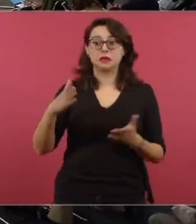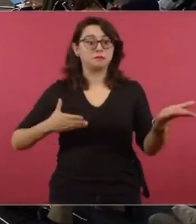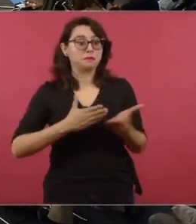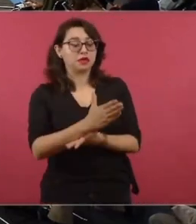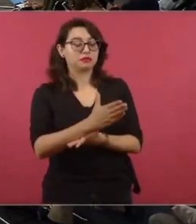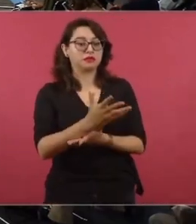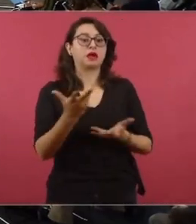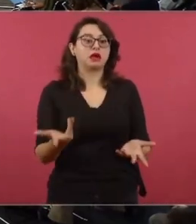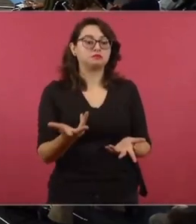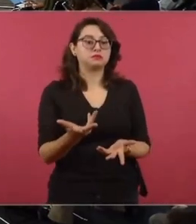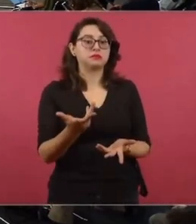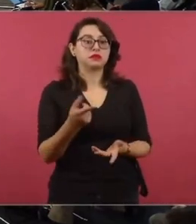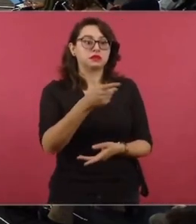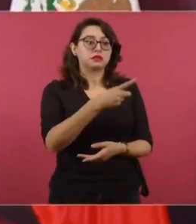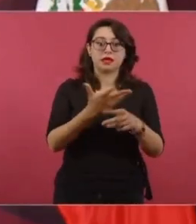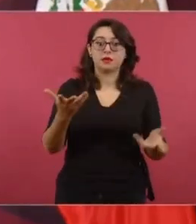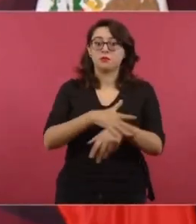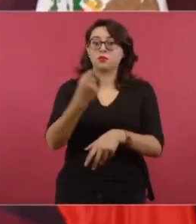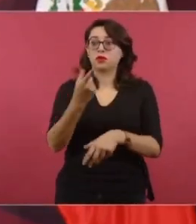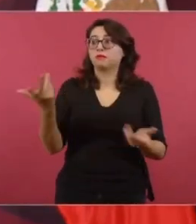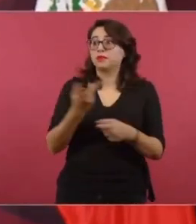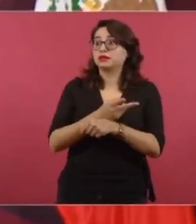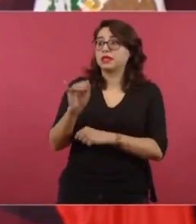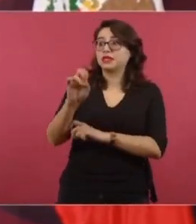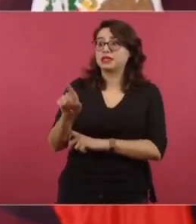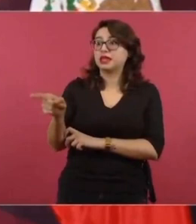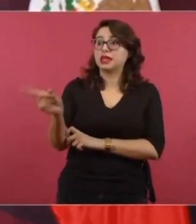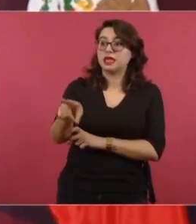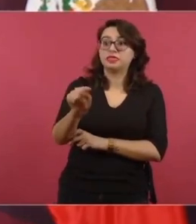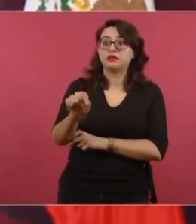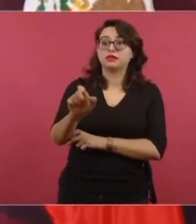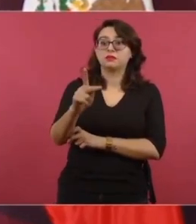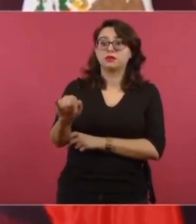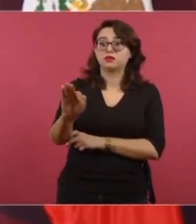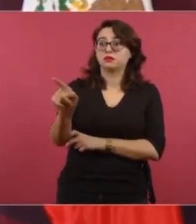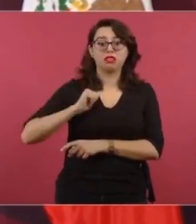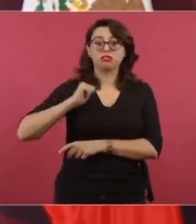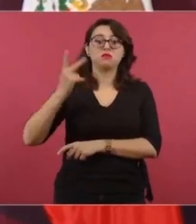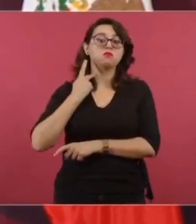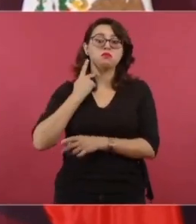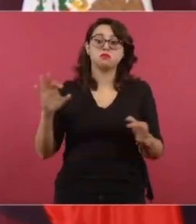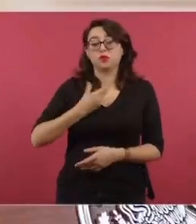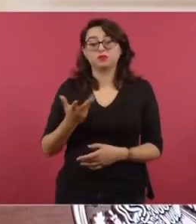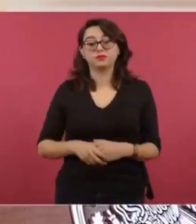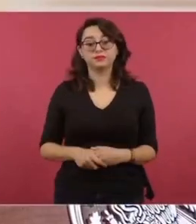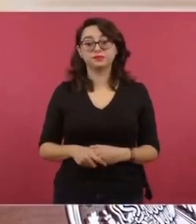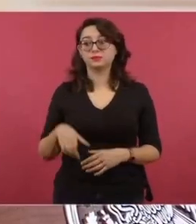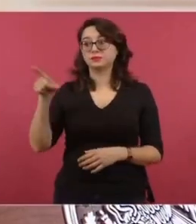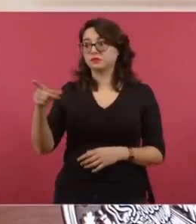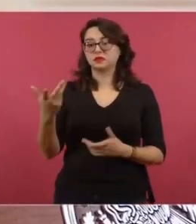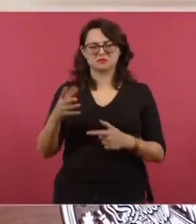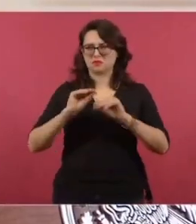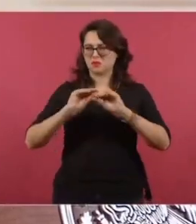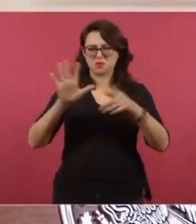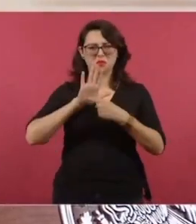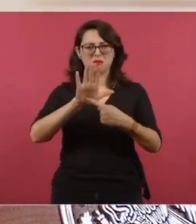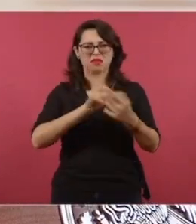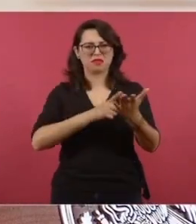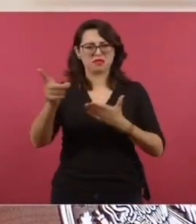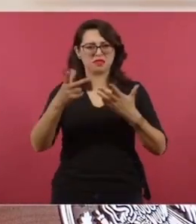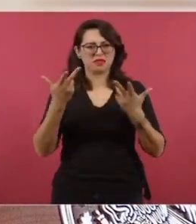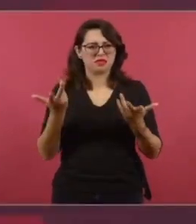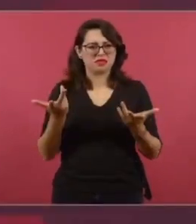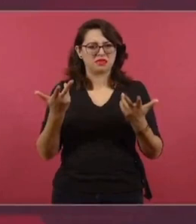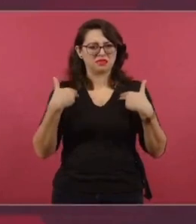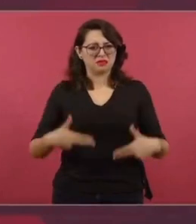vienen del antiguo régimen y hay que respetar sus decisiones, aun cuando sean francamente violatorias